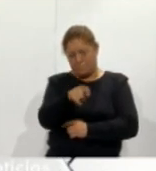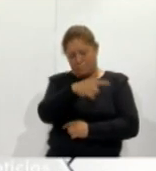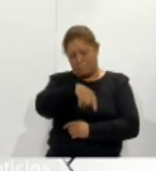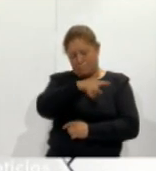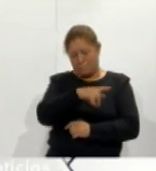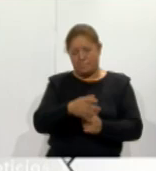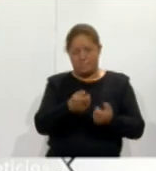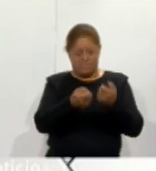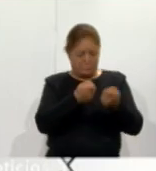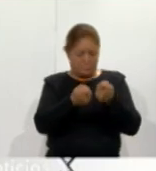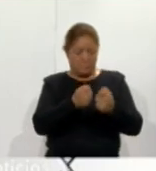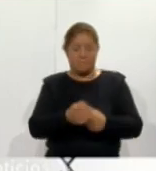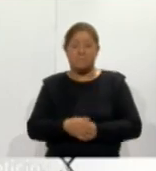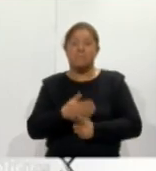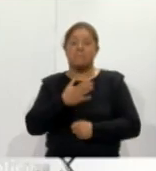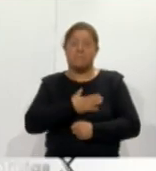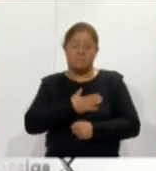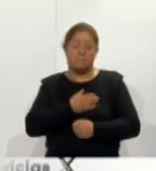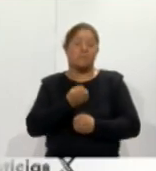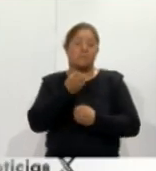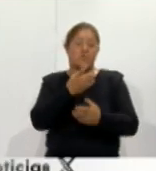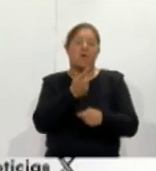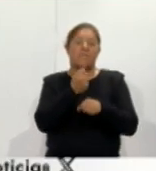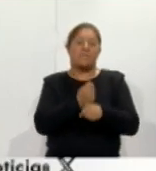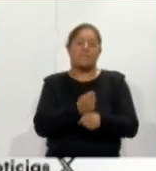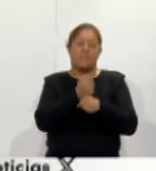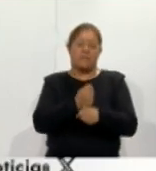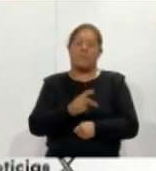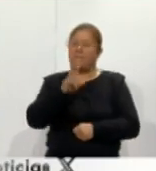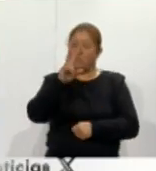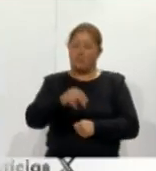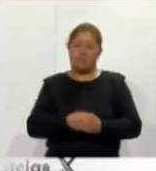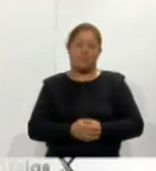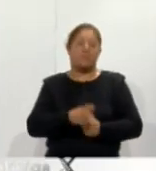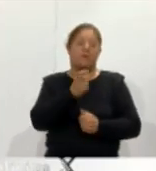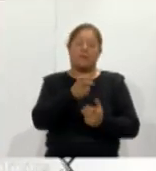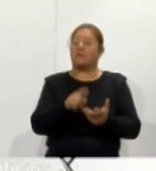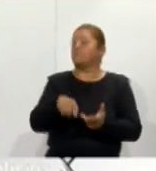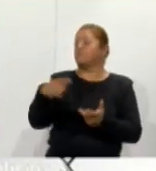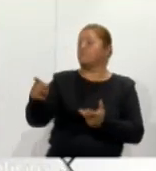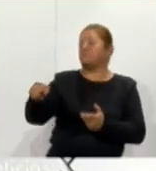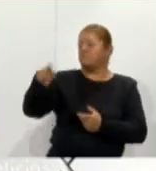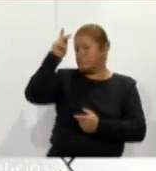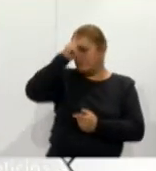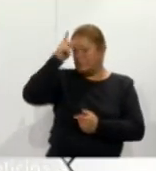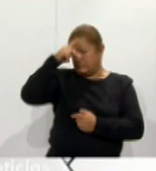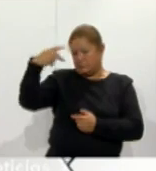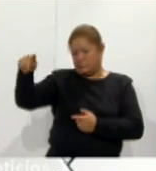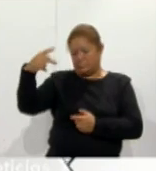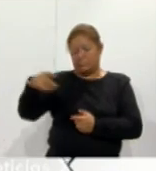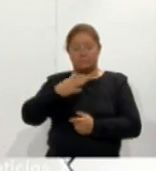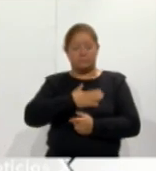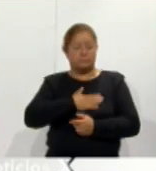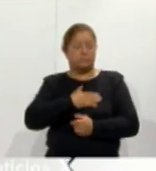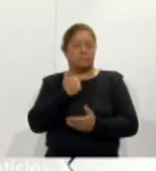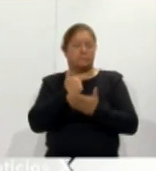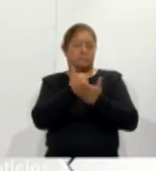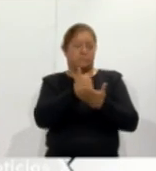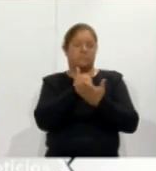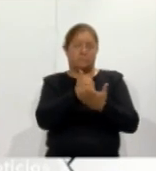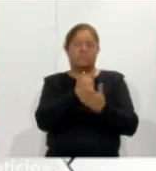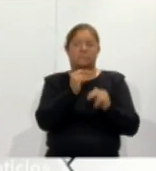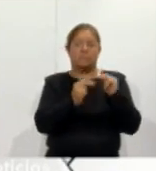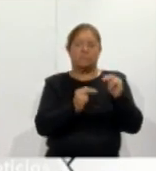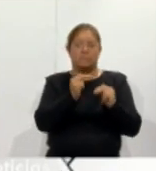fundamentalmente nosotros no damos terapia por ejemplo eso se lo dejamos al psicoterapeuta entonces nosotros somos el primer de ayuda nivel de